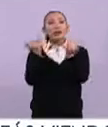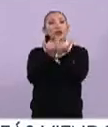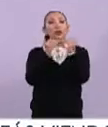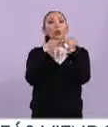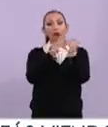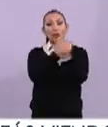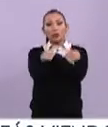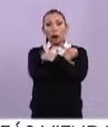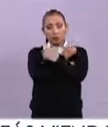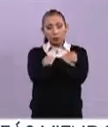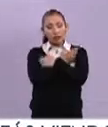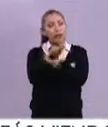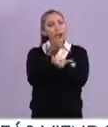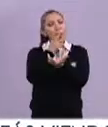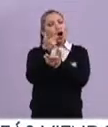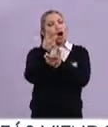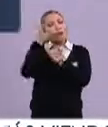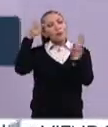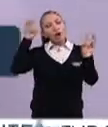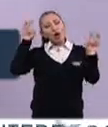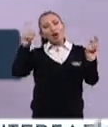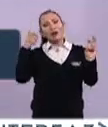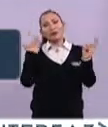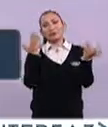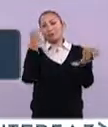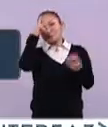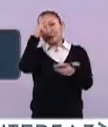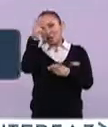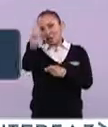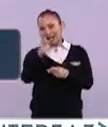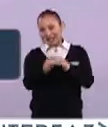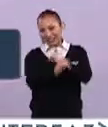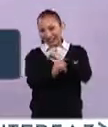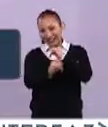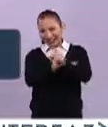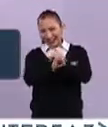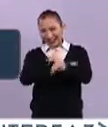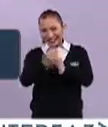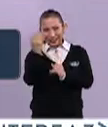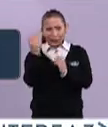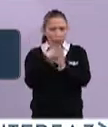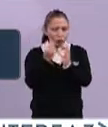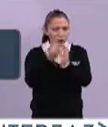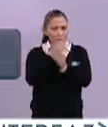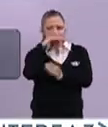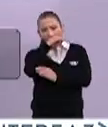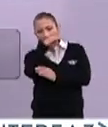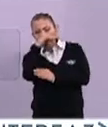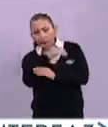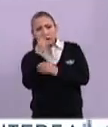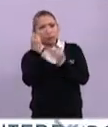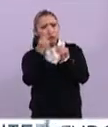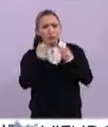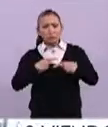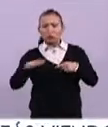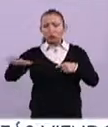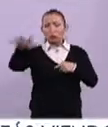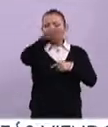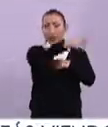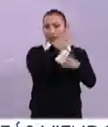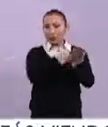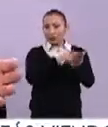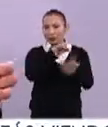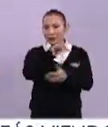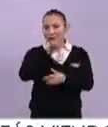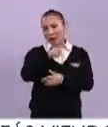¿Qué es la Secretaría de